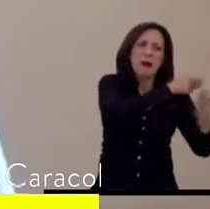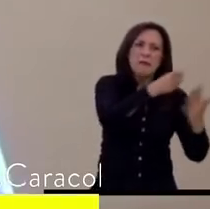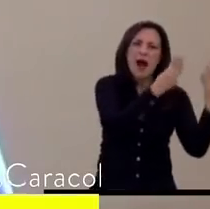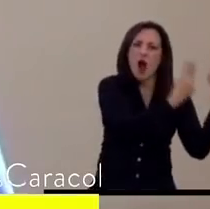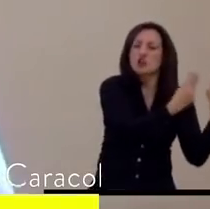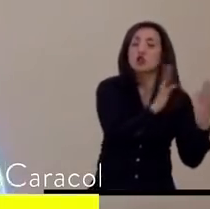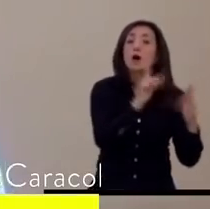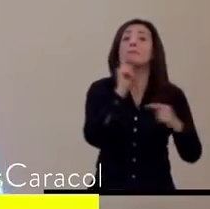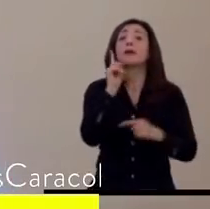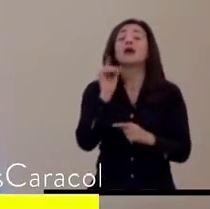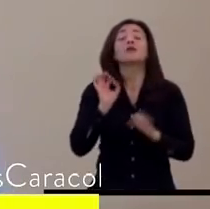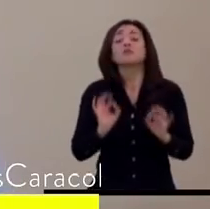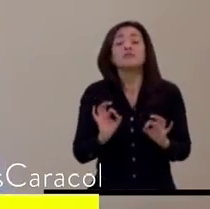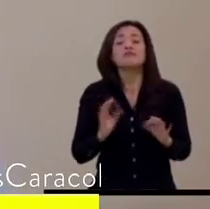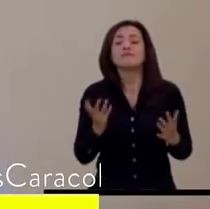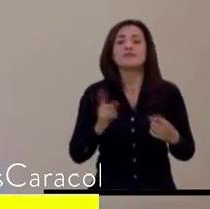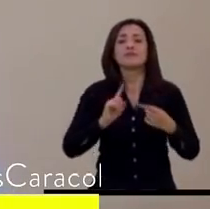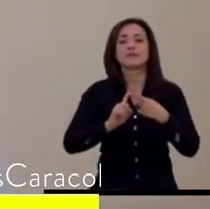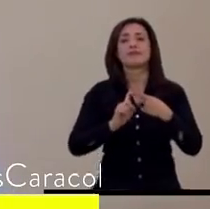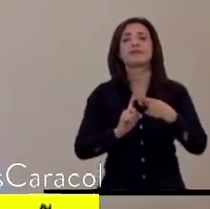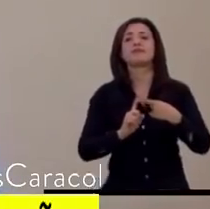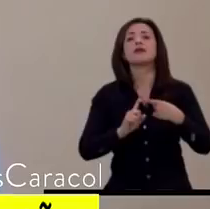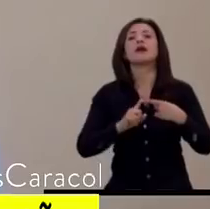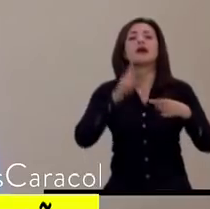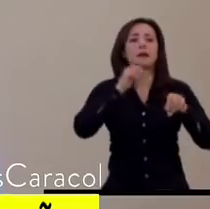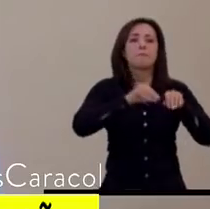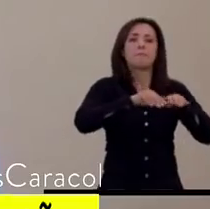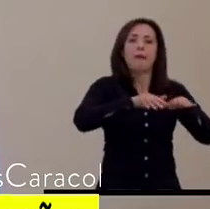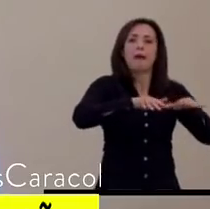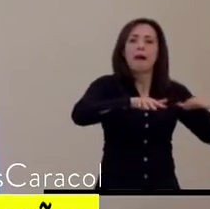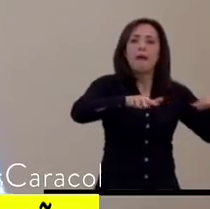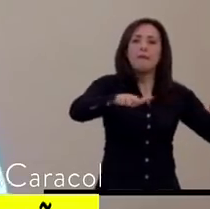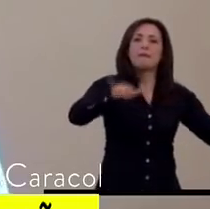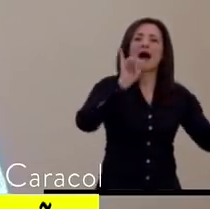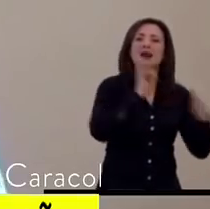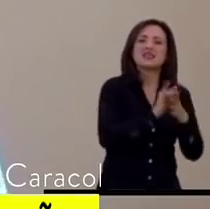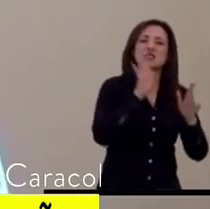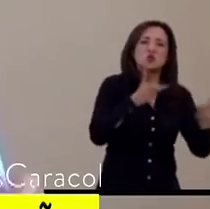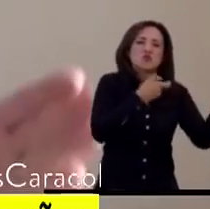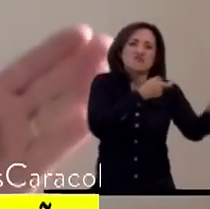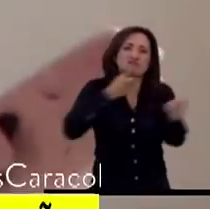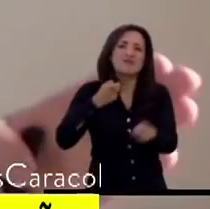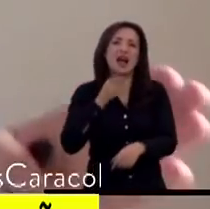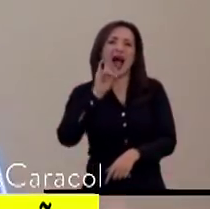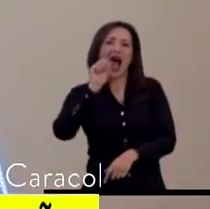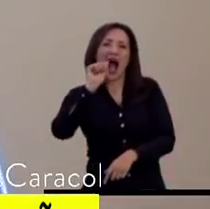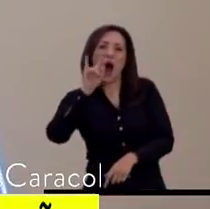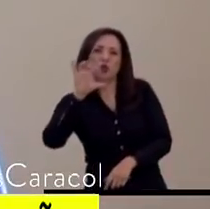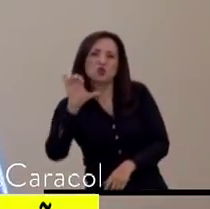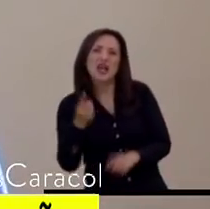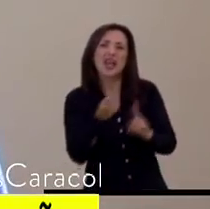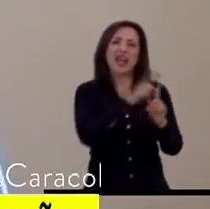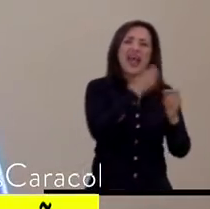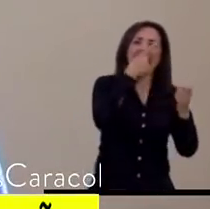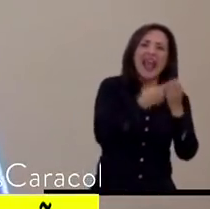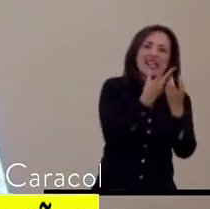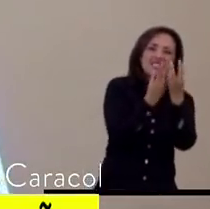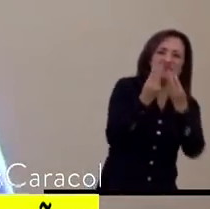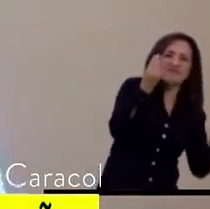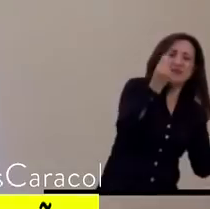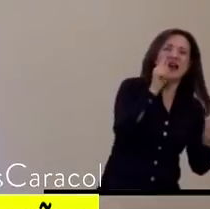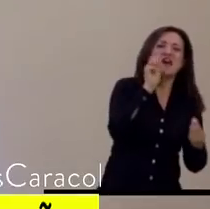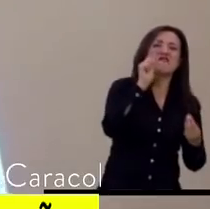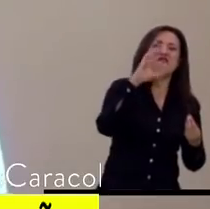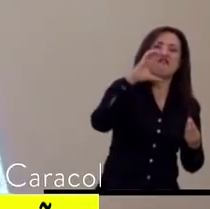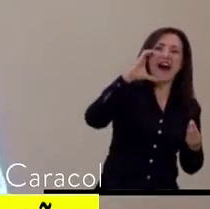Pero definitivamente hay una expansión de los grupos armados hacia el suroccidente del país, particularmente de facciones disidentes de las extintas